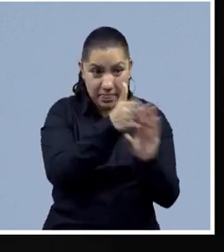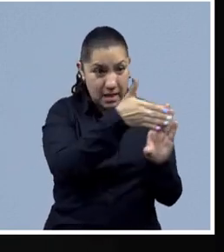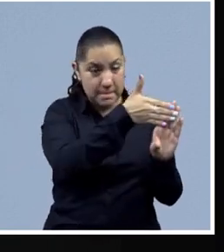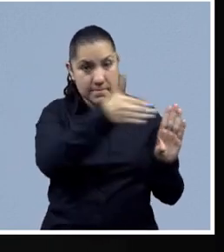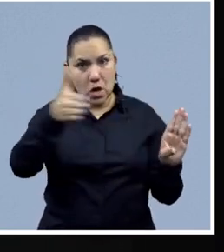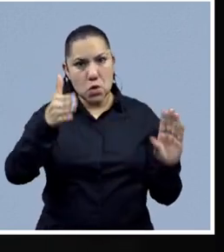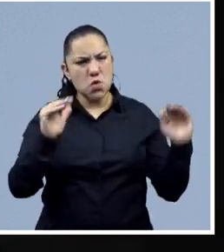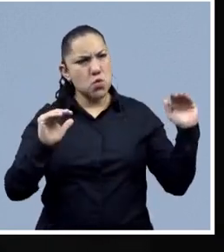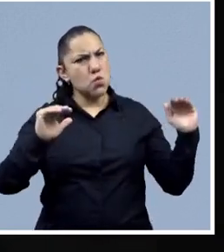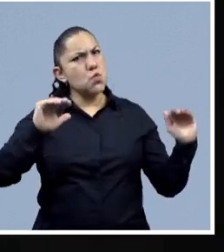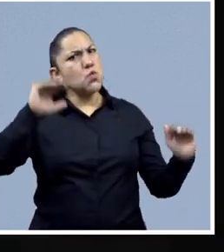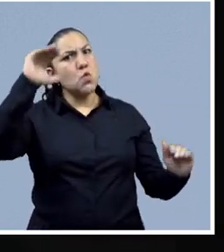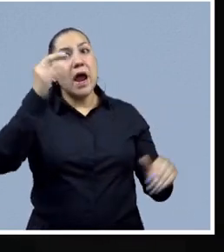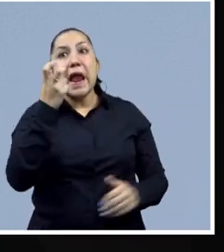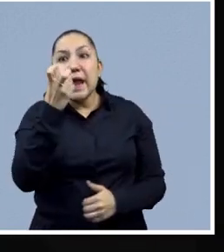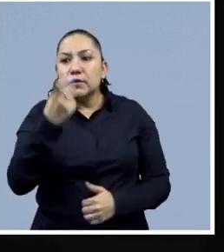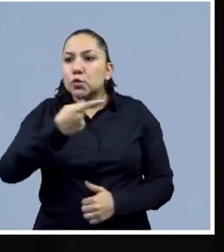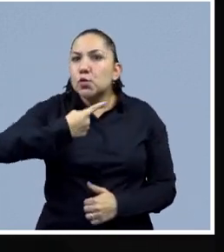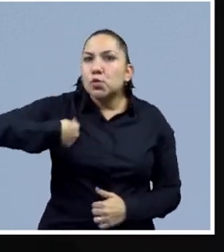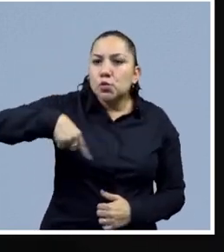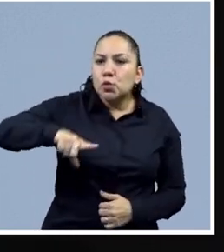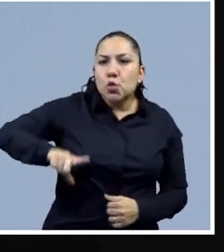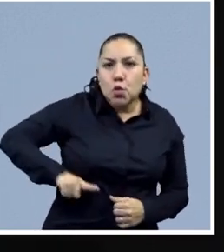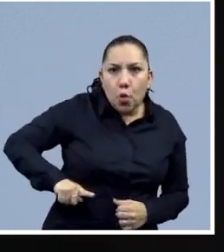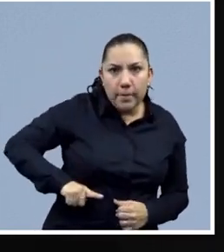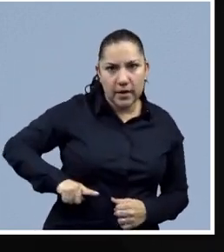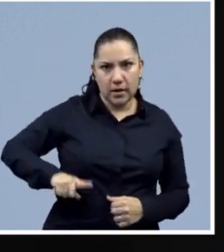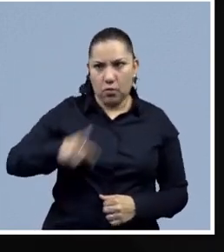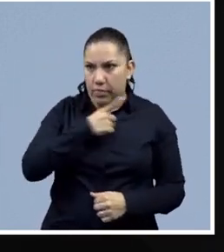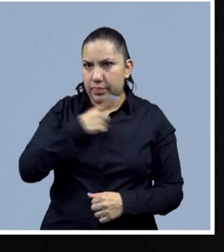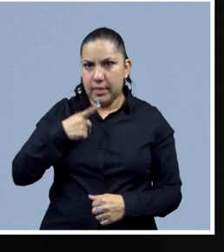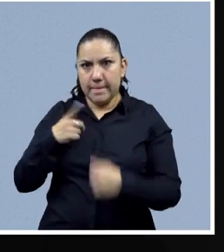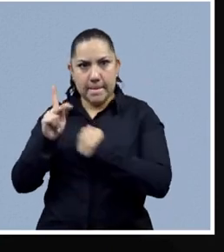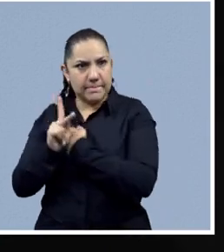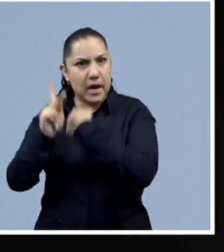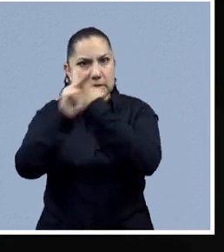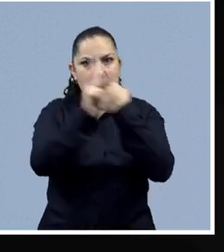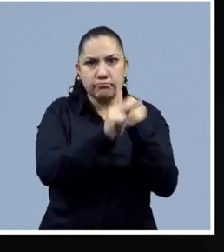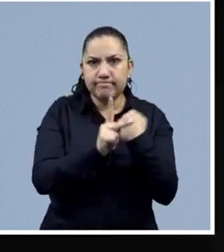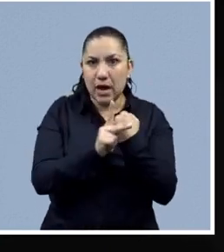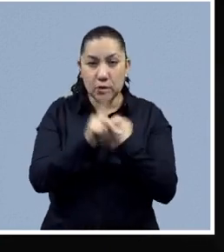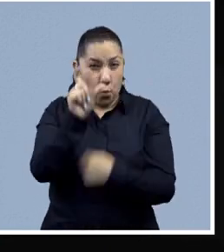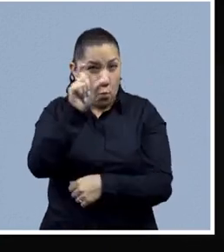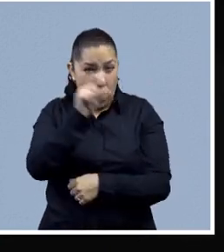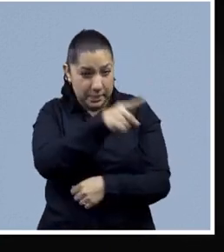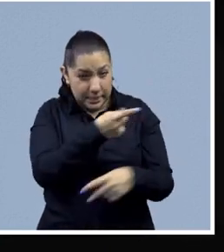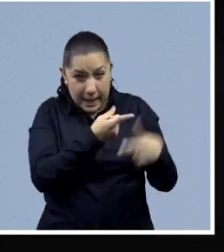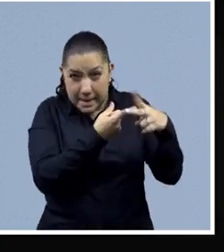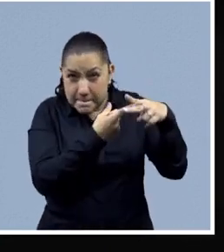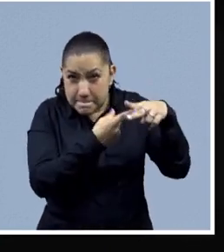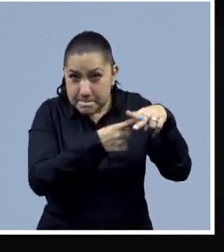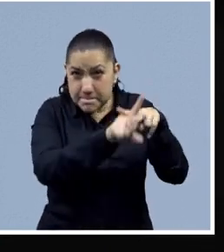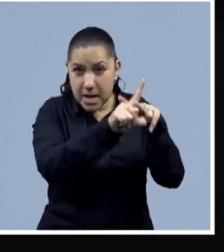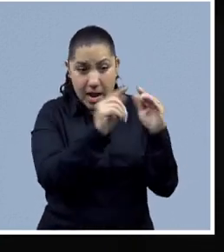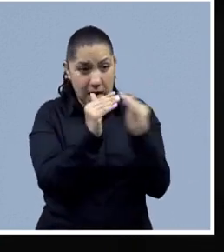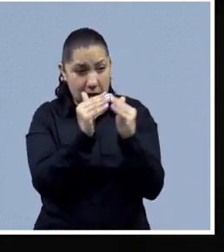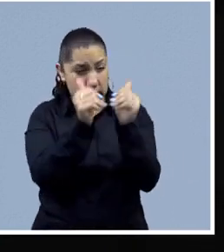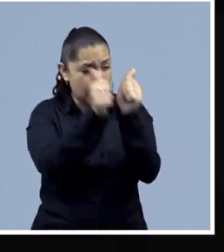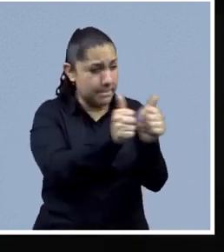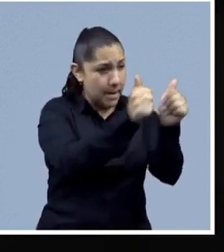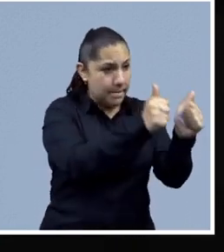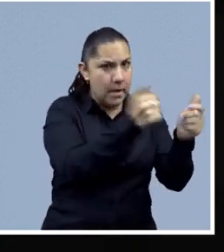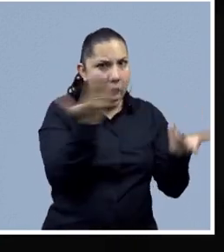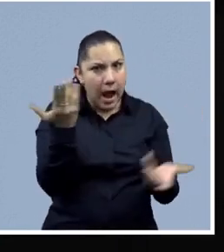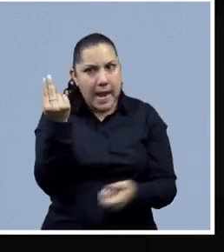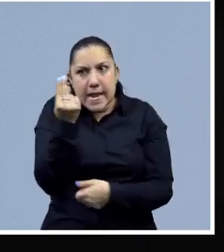responsabilidad también de nuestro gobierno y de nuestros estados. Era necesario desde el primer momento implementar medidas que